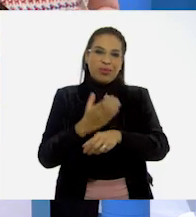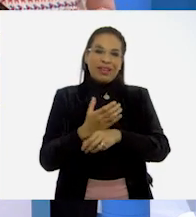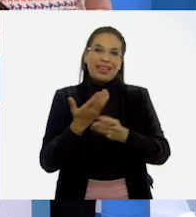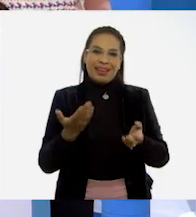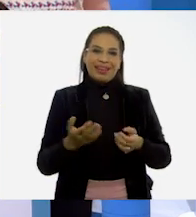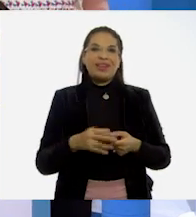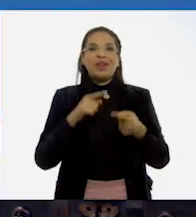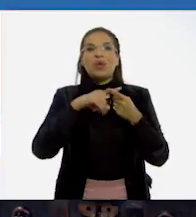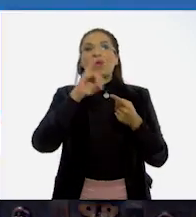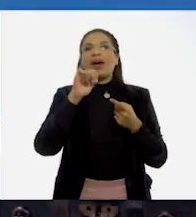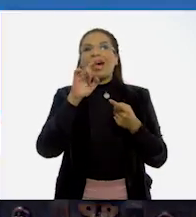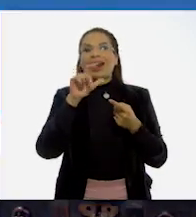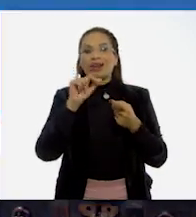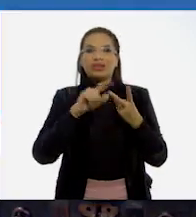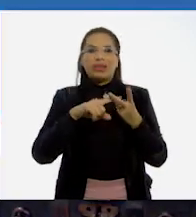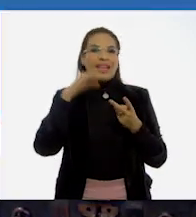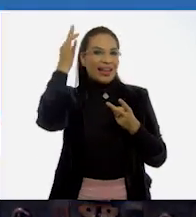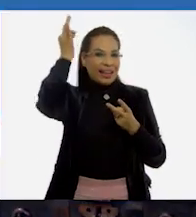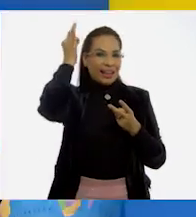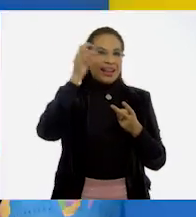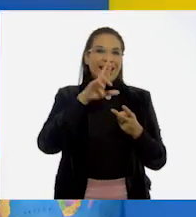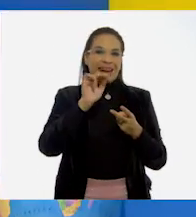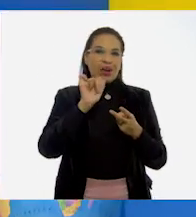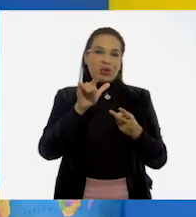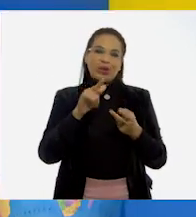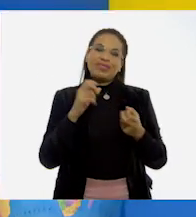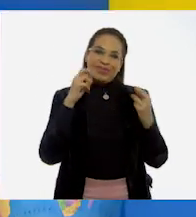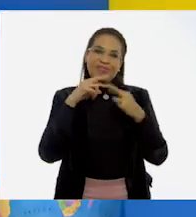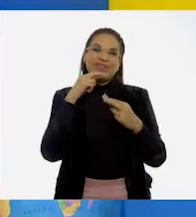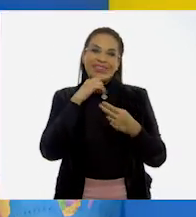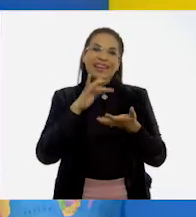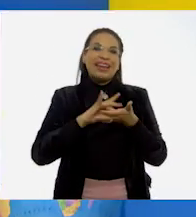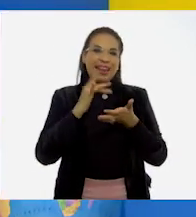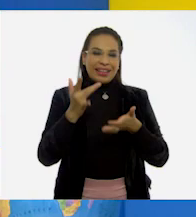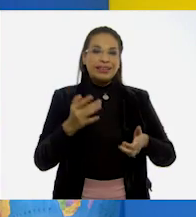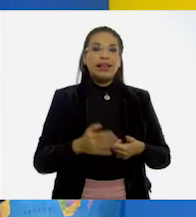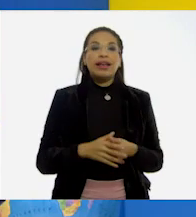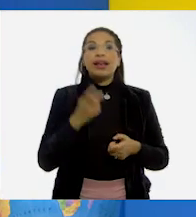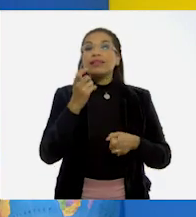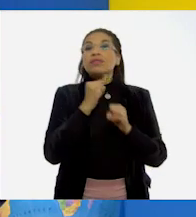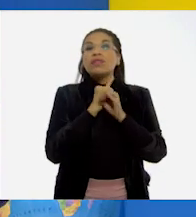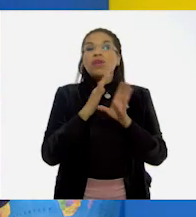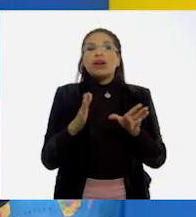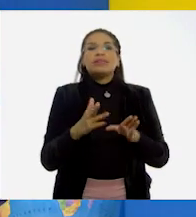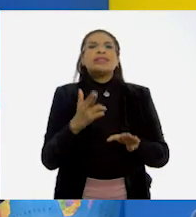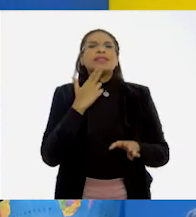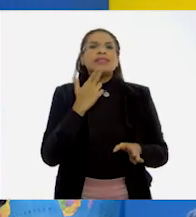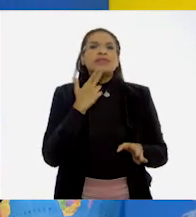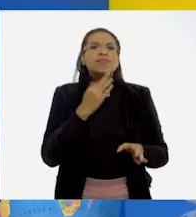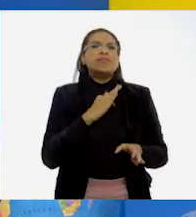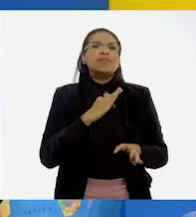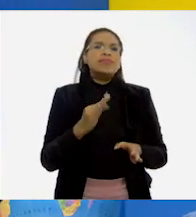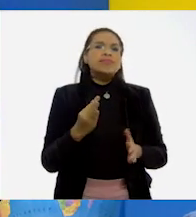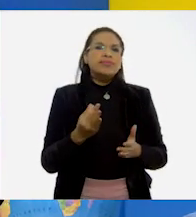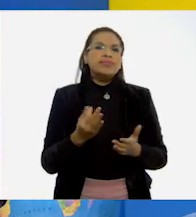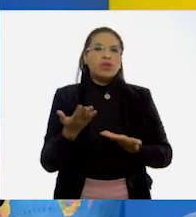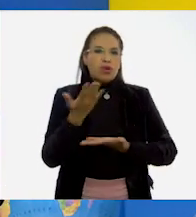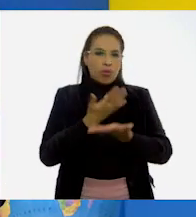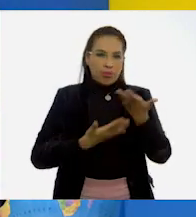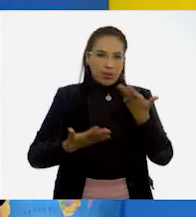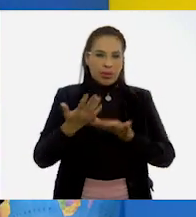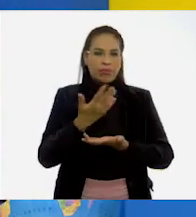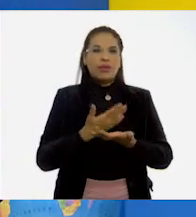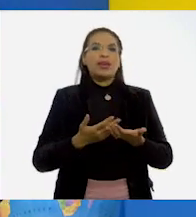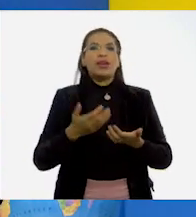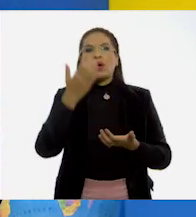Juan Carlos y Raúl. ¡Hasta la próxima! Gracias, maestro. Esta información nos sirve para que podamos convivir y